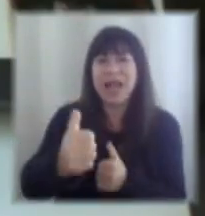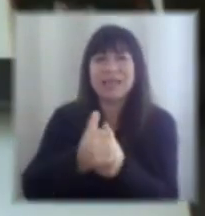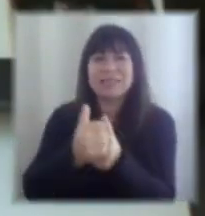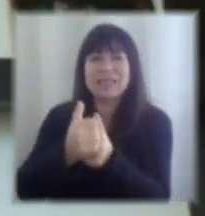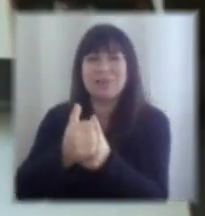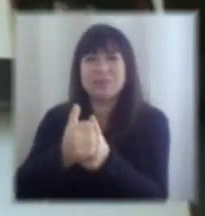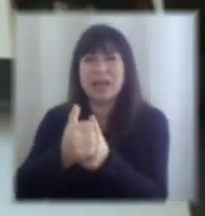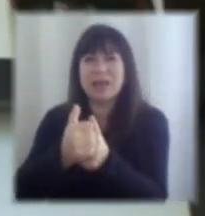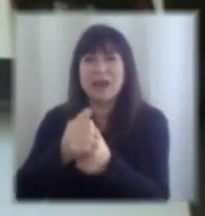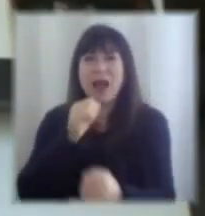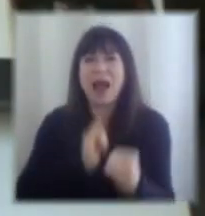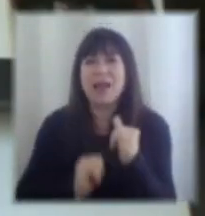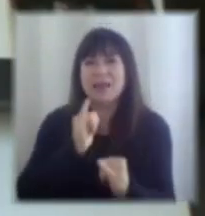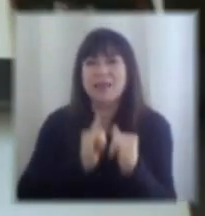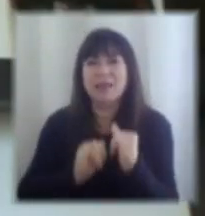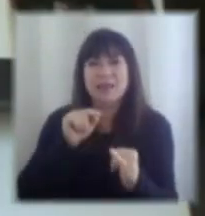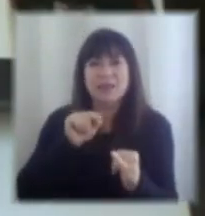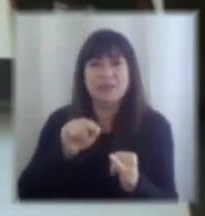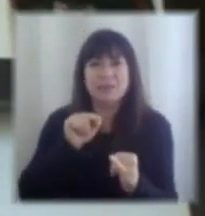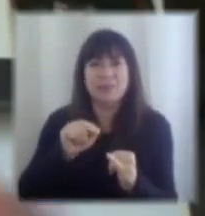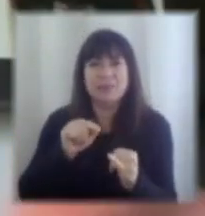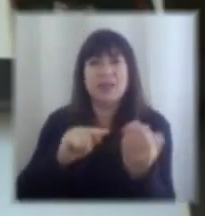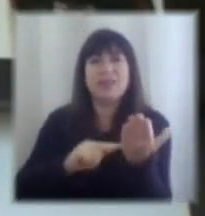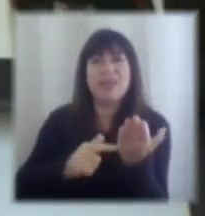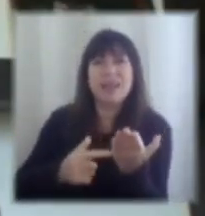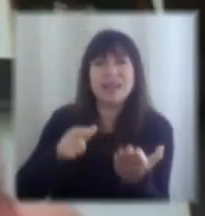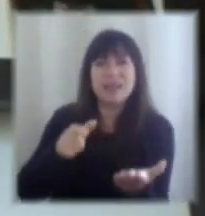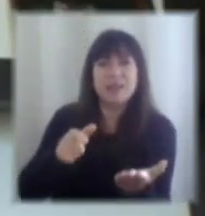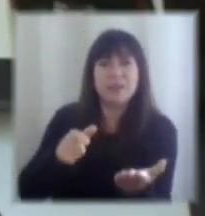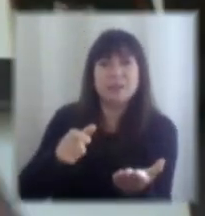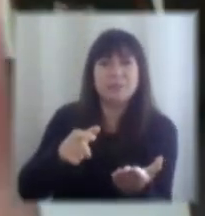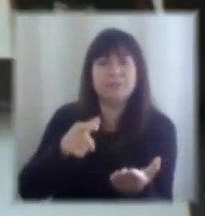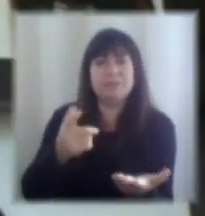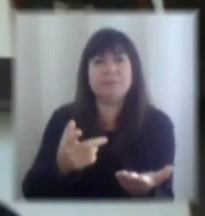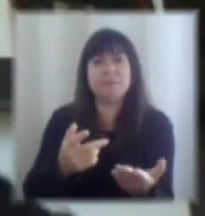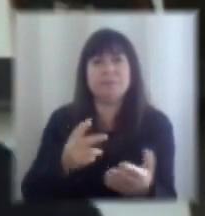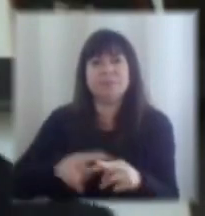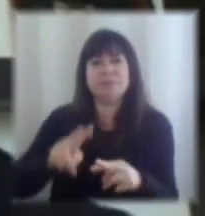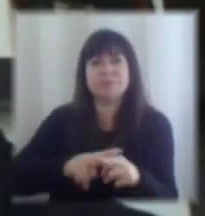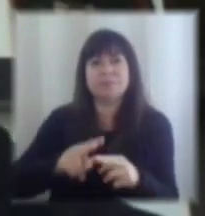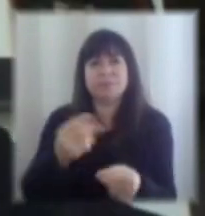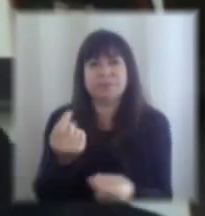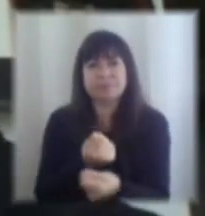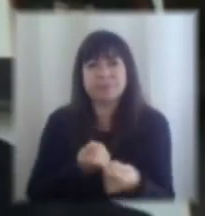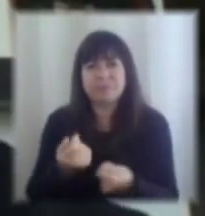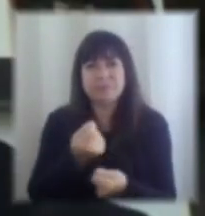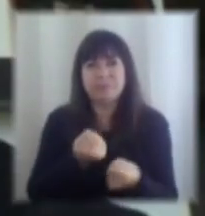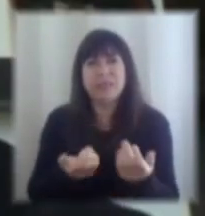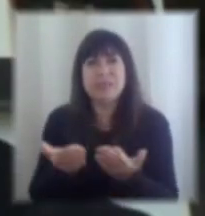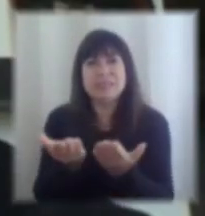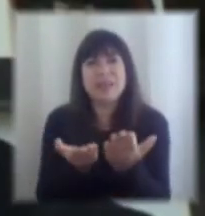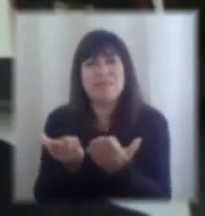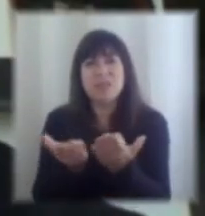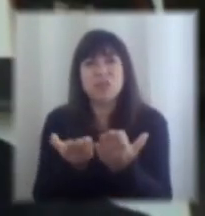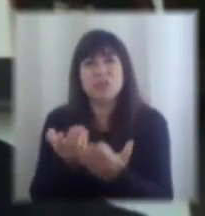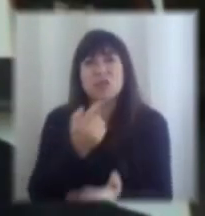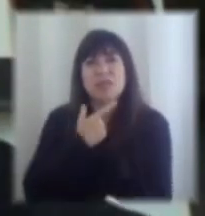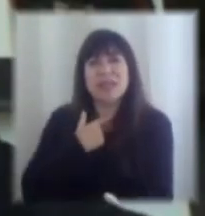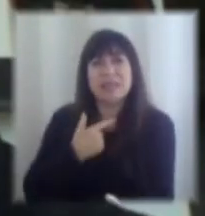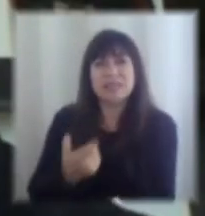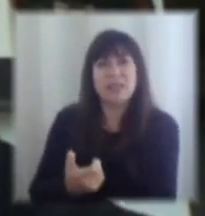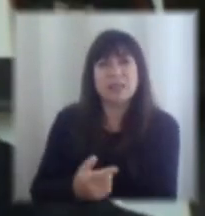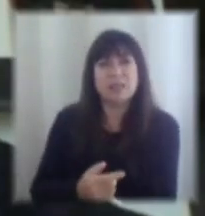digitalización por ejemplo y al mismo tiempo eso genera una economía de servicios en torno a esa digitalización que puede ser interesante entonces yo